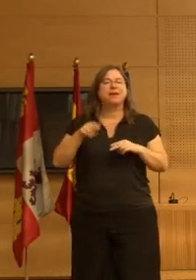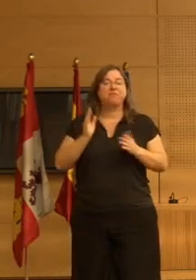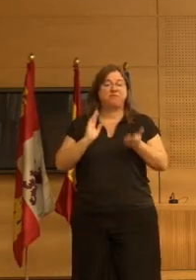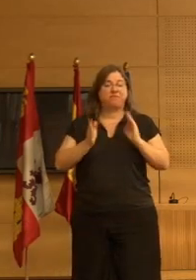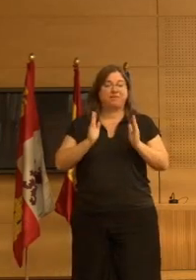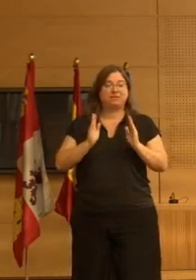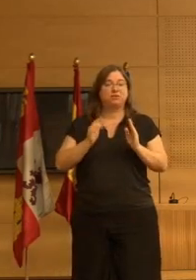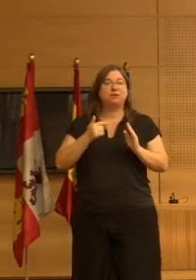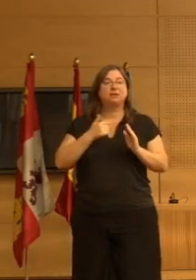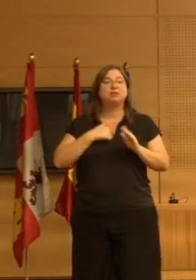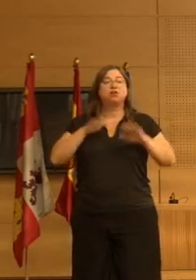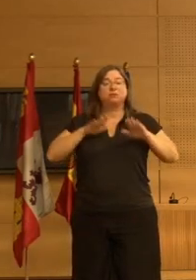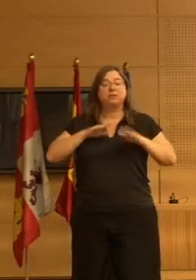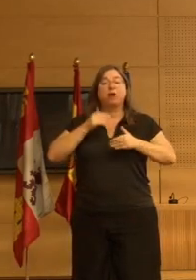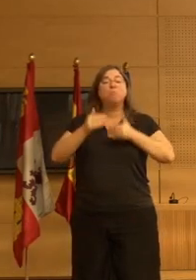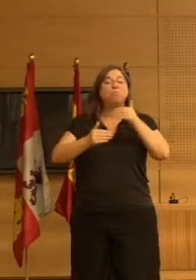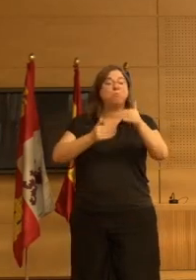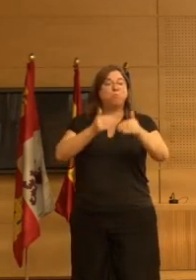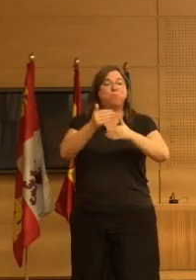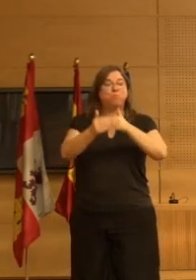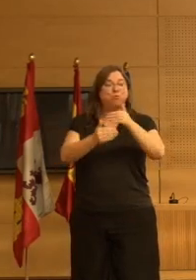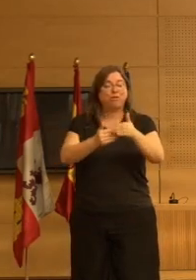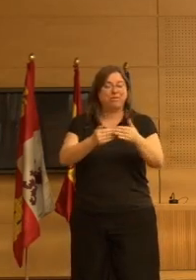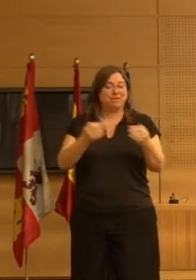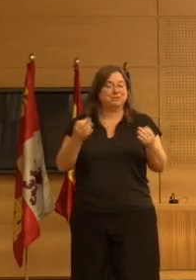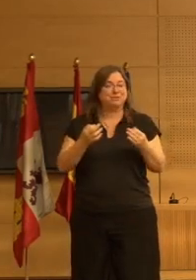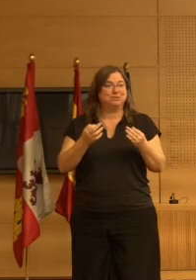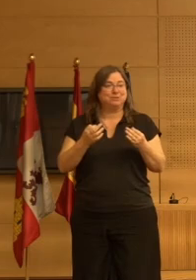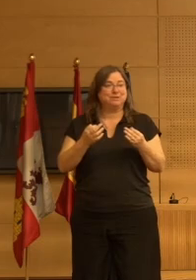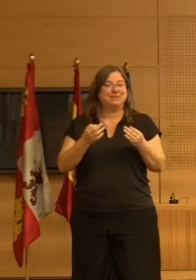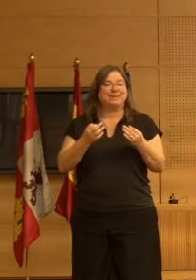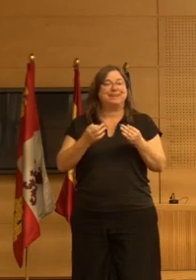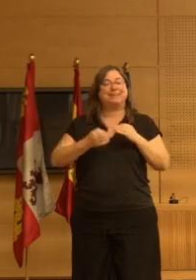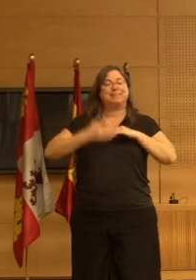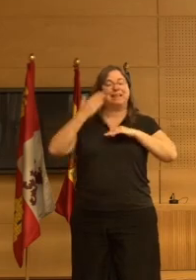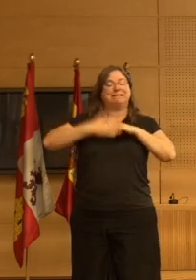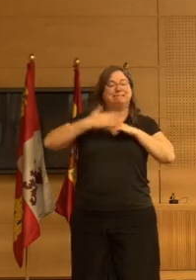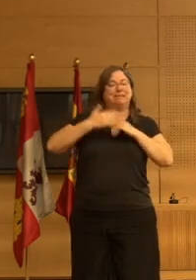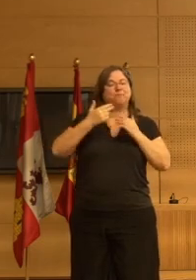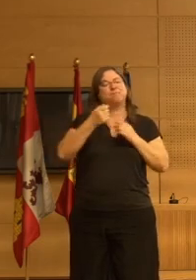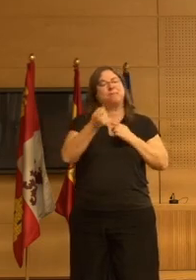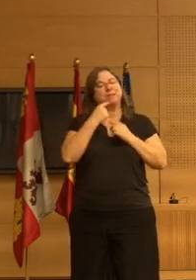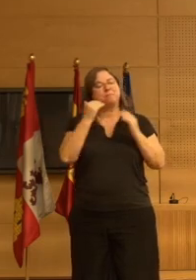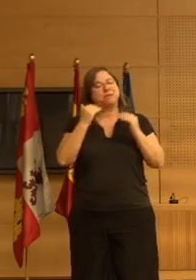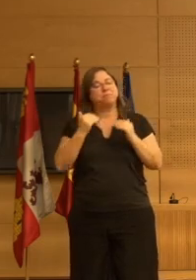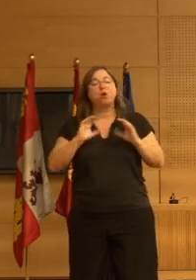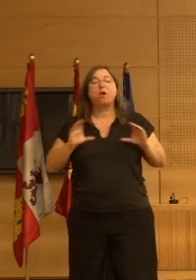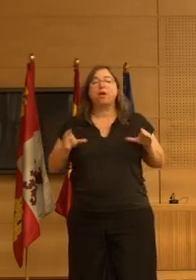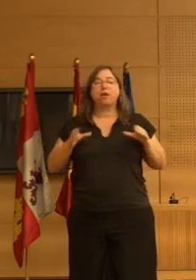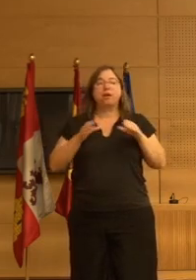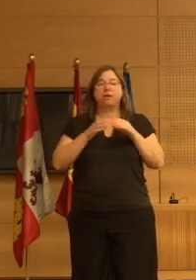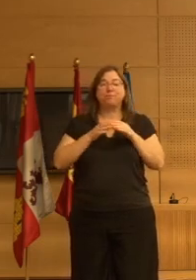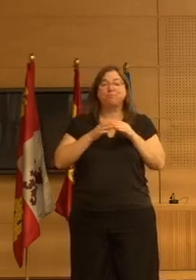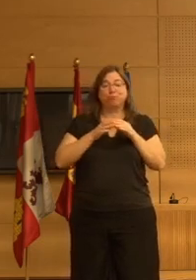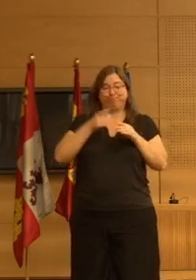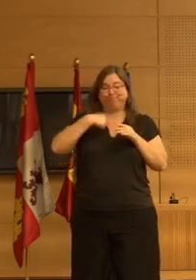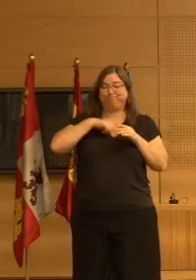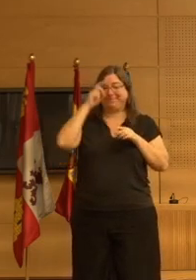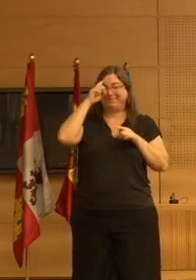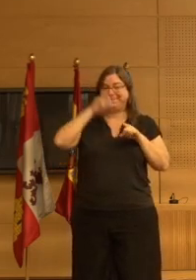y estamos inversos en este proceso de las restricciones en el equipo de nuestra residencia no tenemos psicólogo